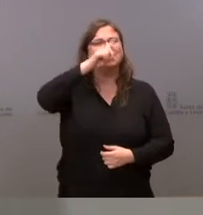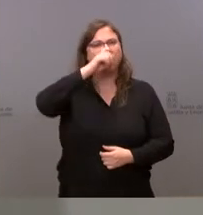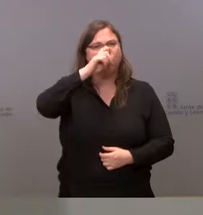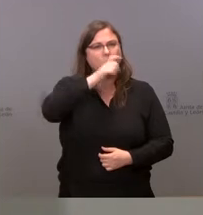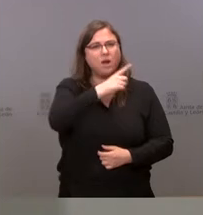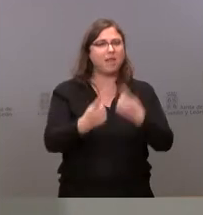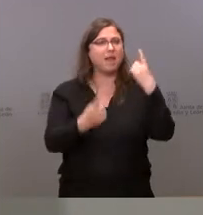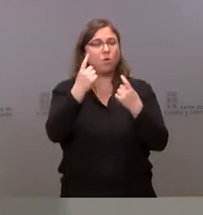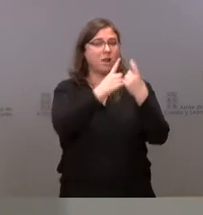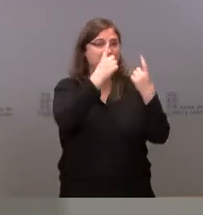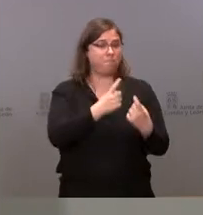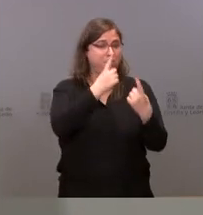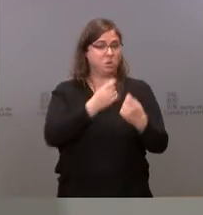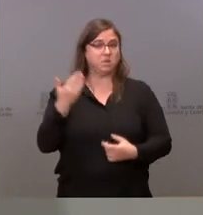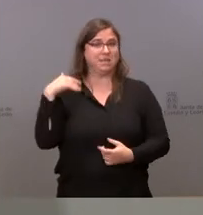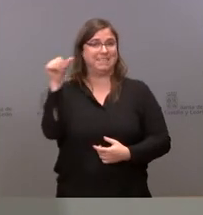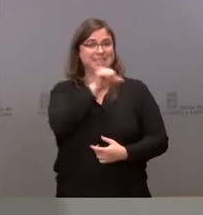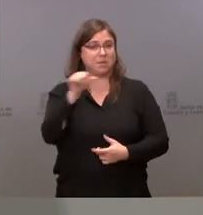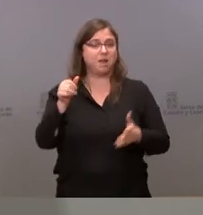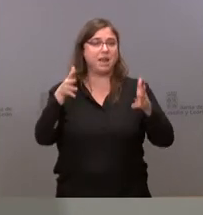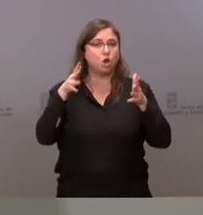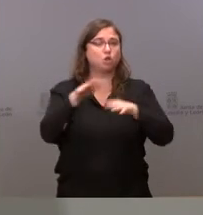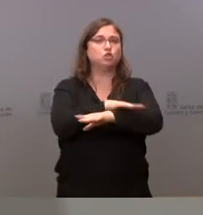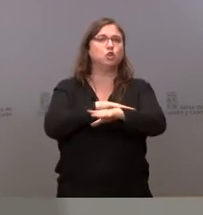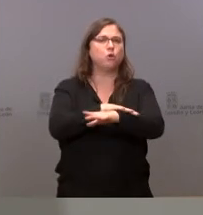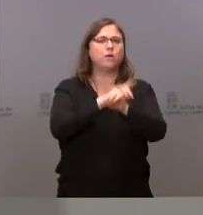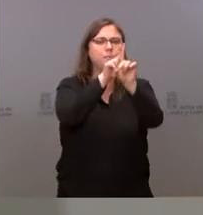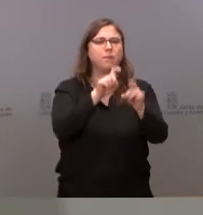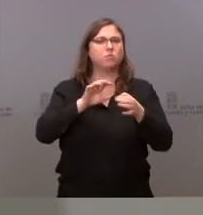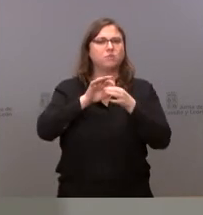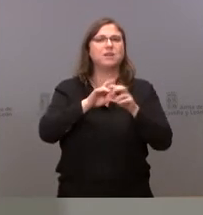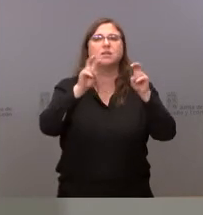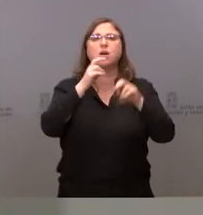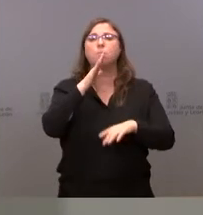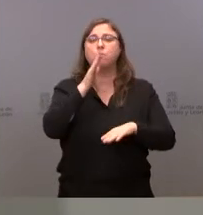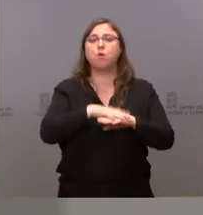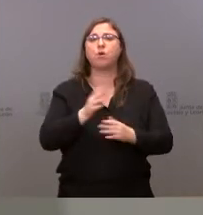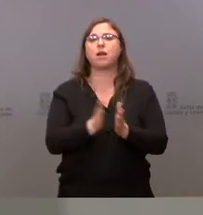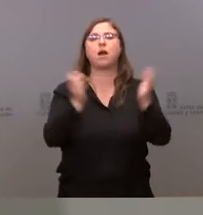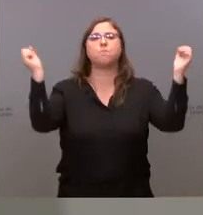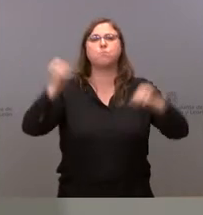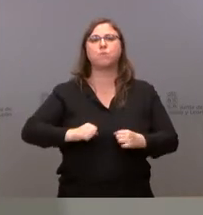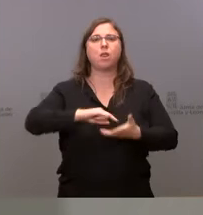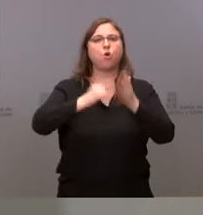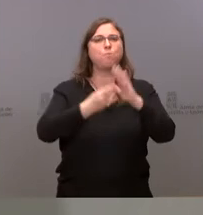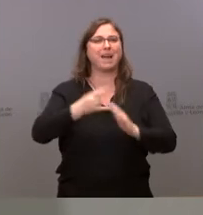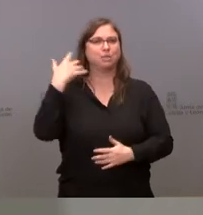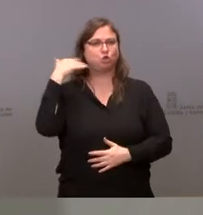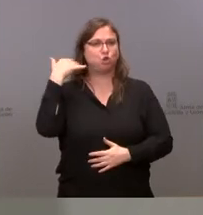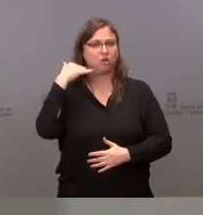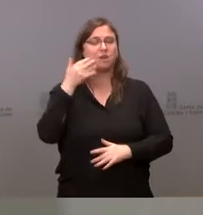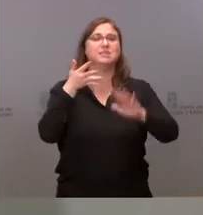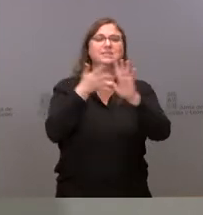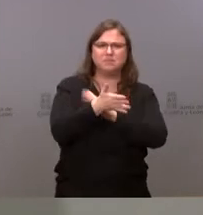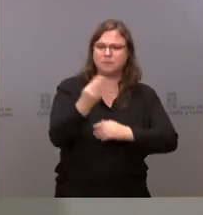pregunta en la última semana en el Consejo de Gobierno como consecuencia de la aprobación del Plan Soria, en el sentido de que si seríamos